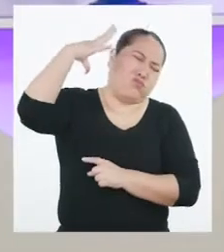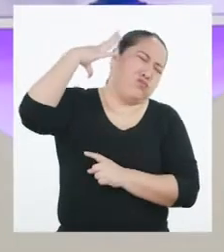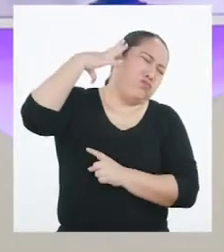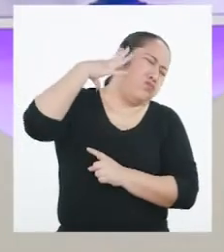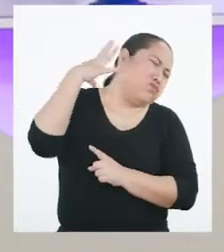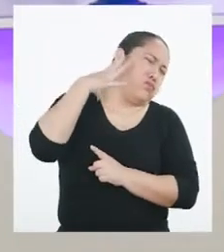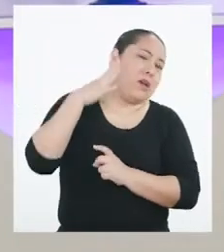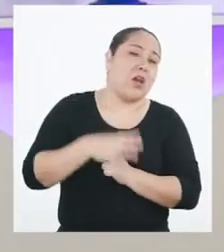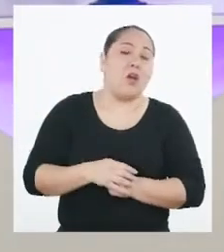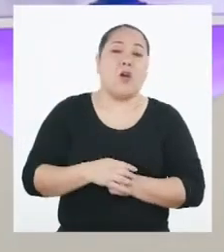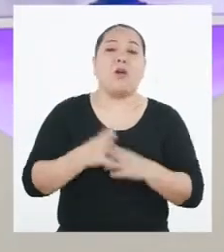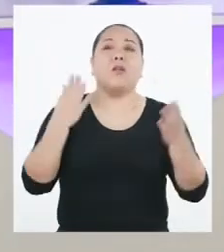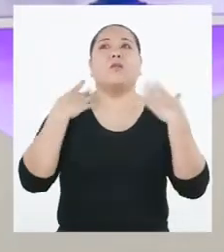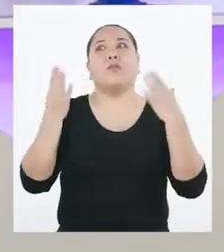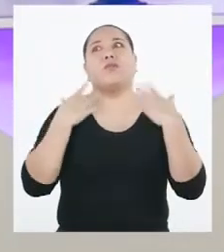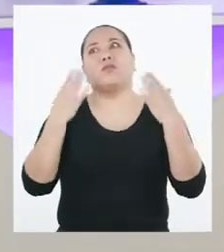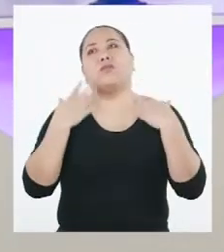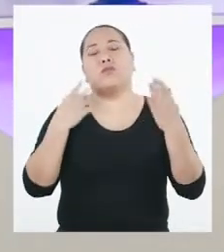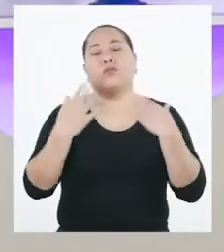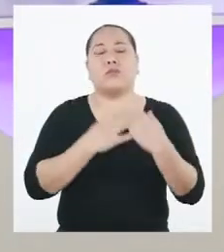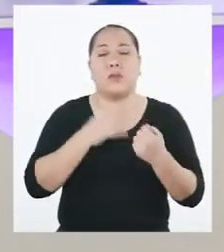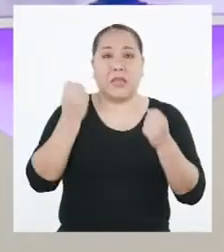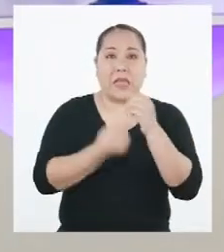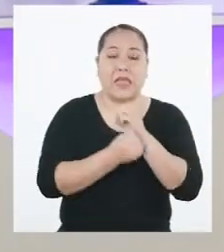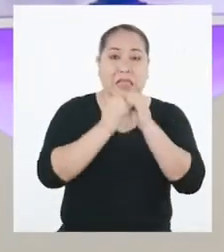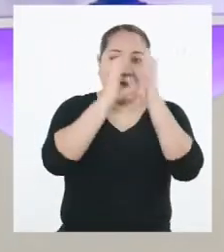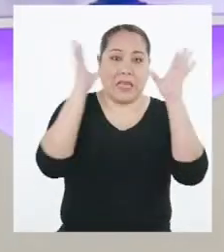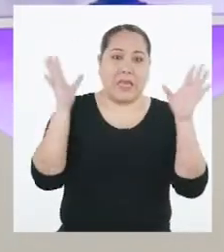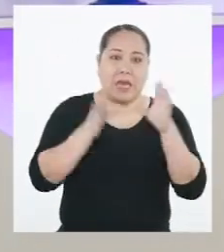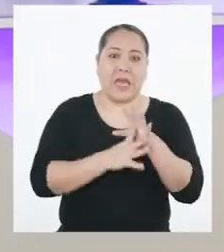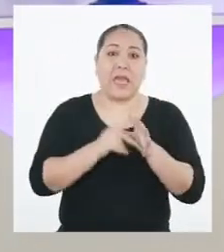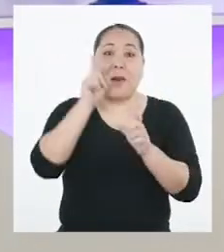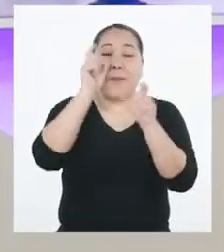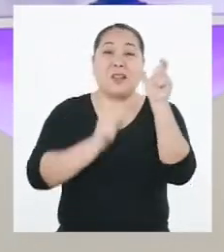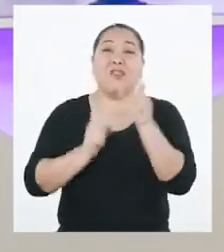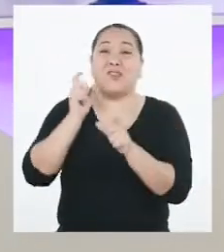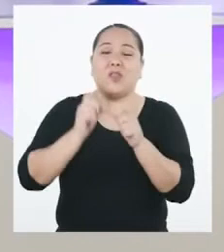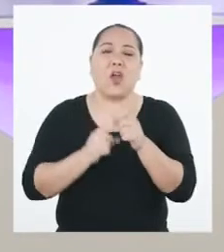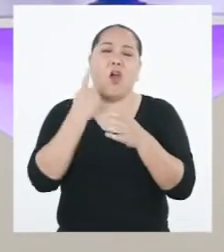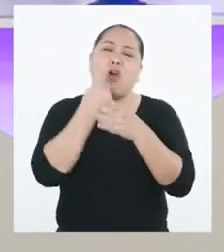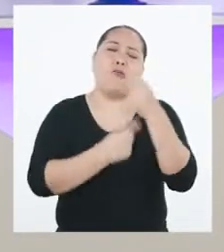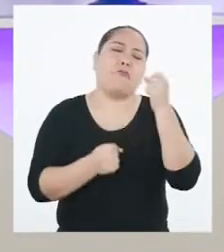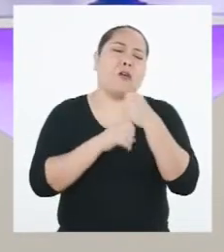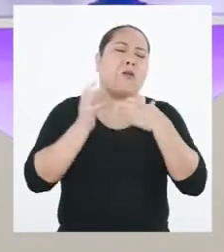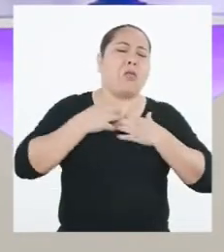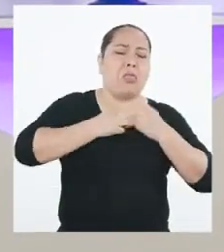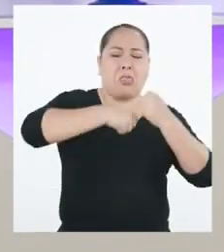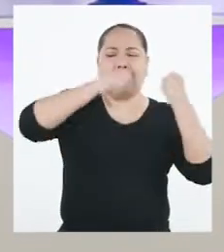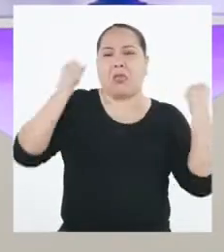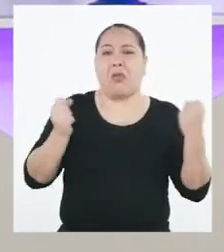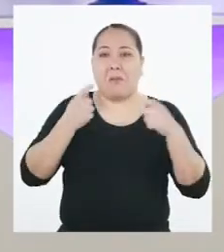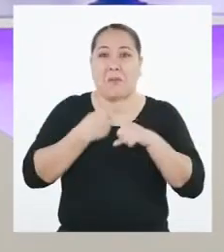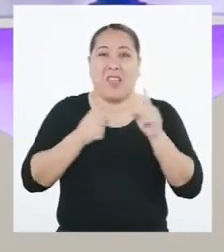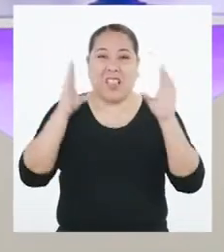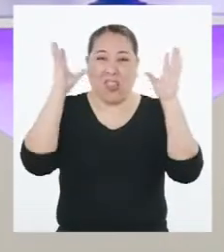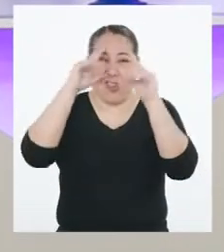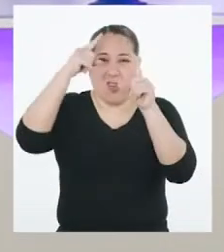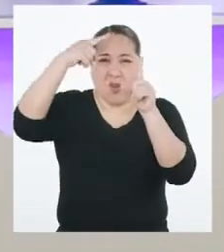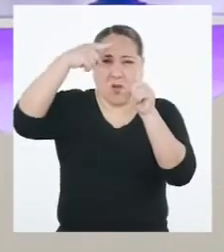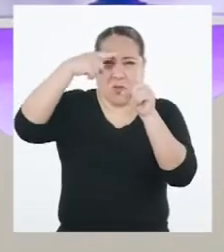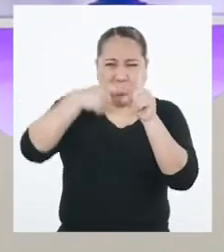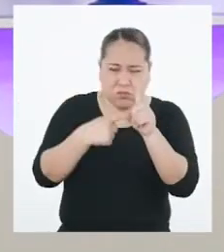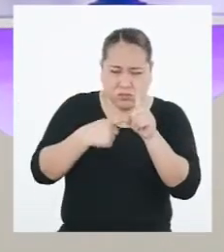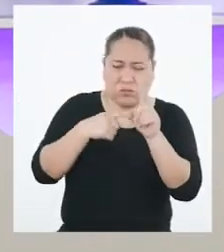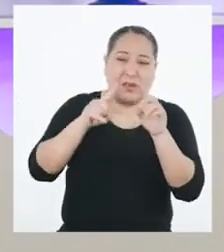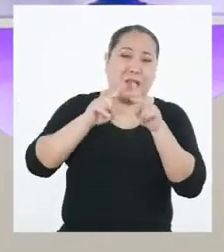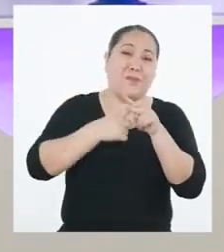Como hace calor durante el día, la gente se confía y se desabriga. Pero cuando llega la noche y baja la temperatura, se enfrían y empiezan